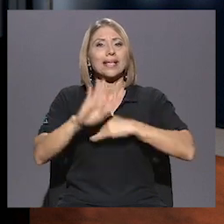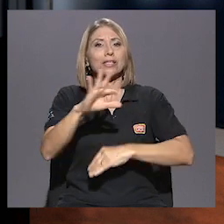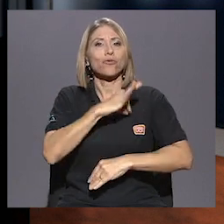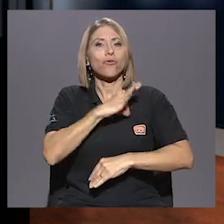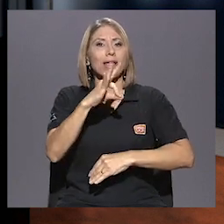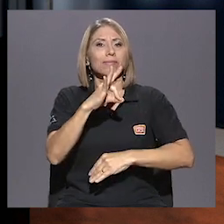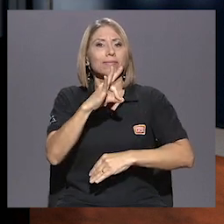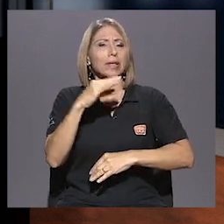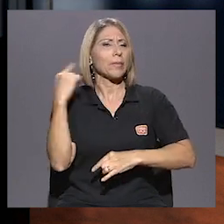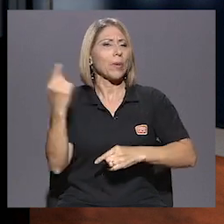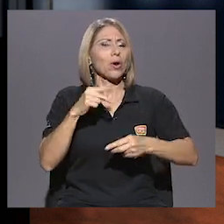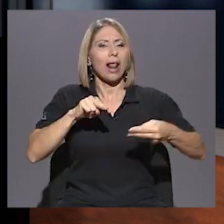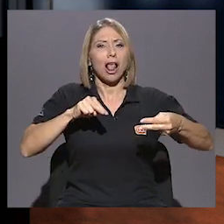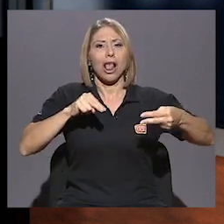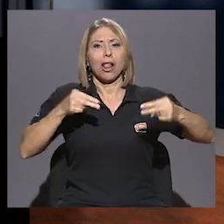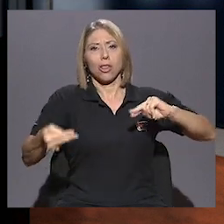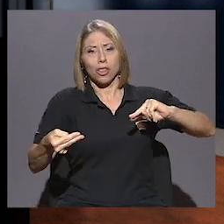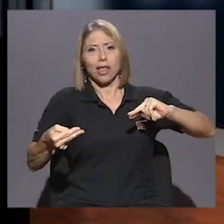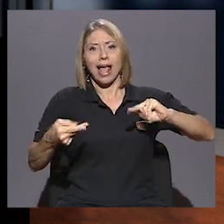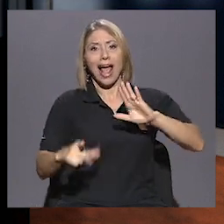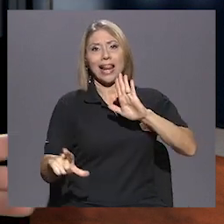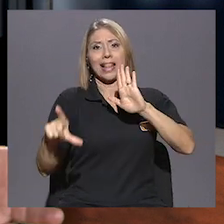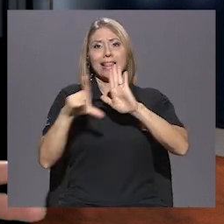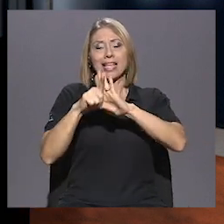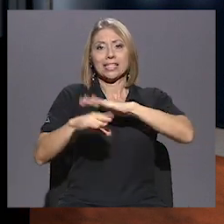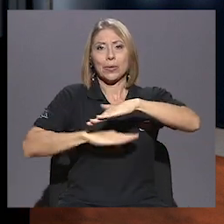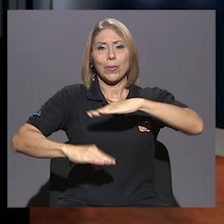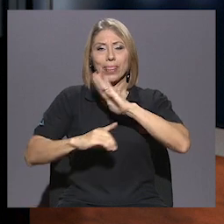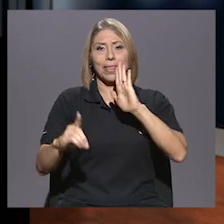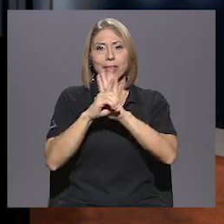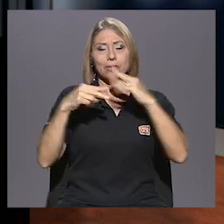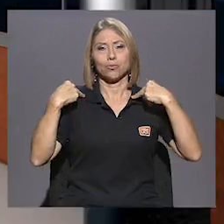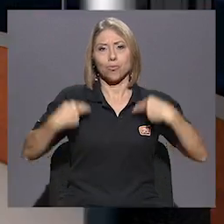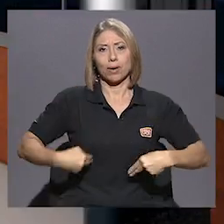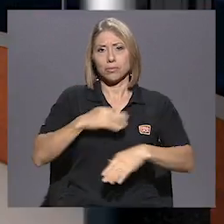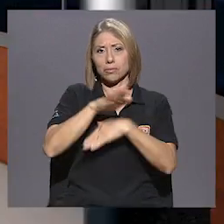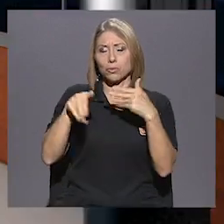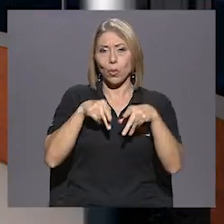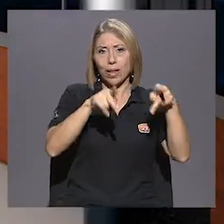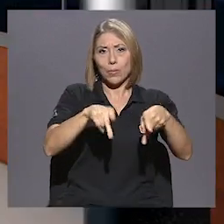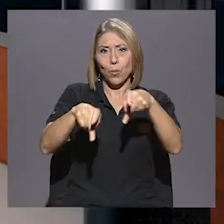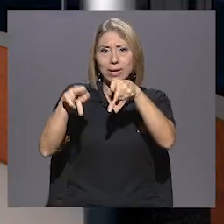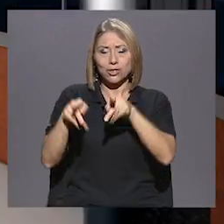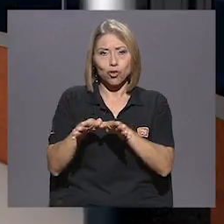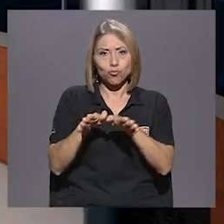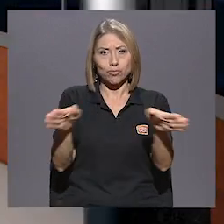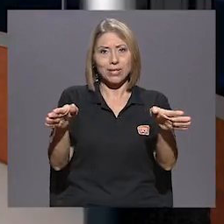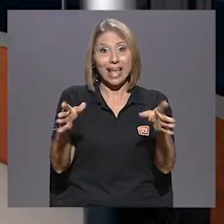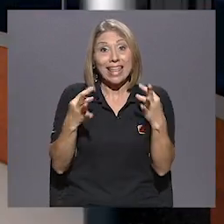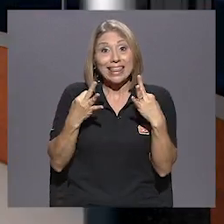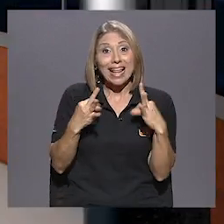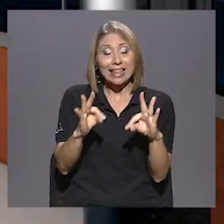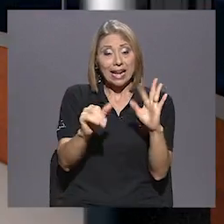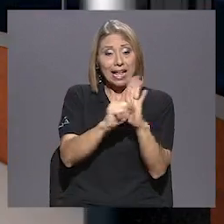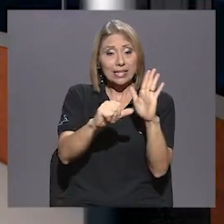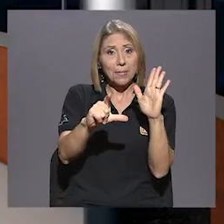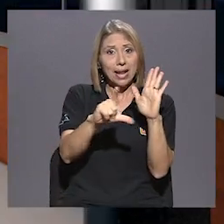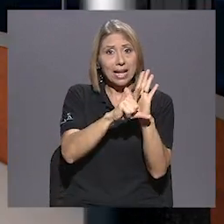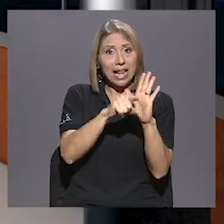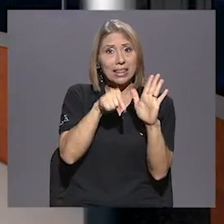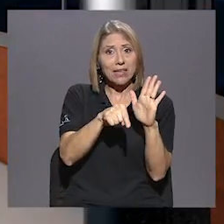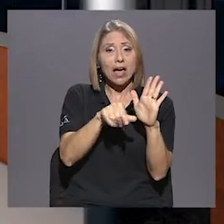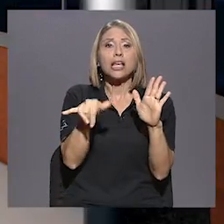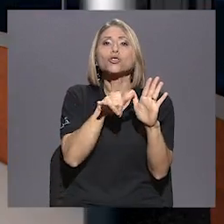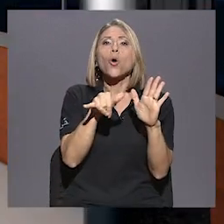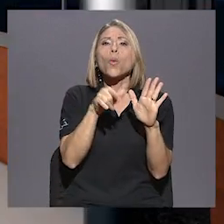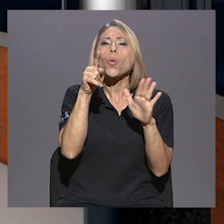leyes que se amparan en el respeto a los derechos humanos de toda la población. Intentar convertir el Congreso en una extensión de